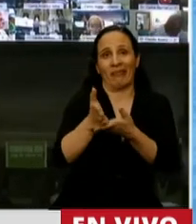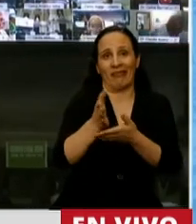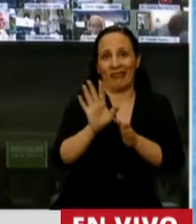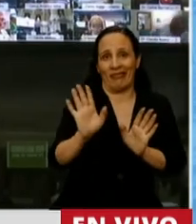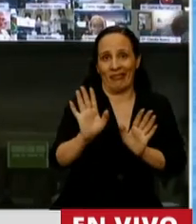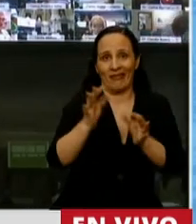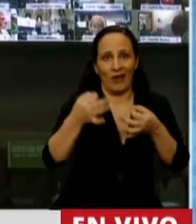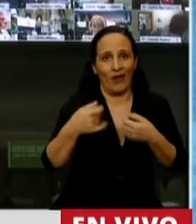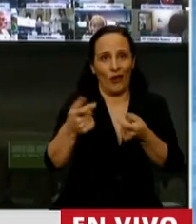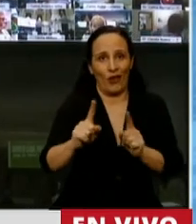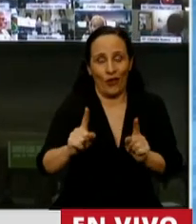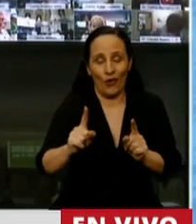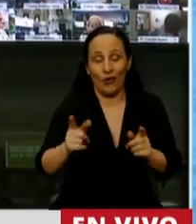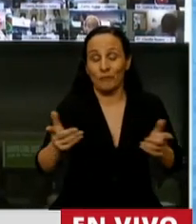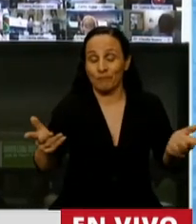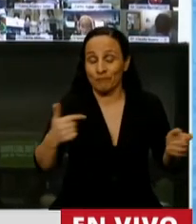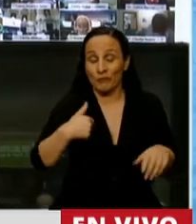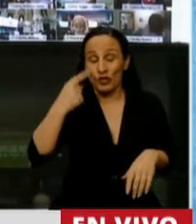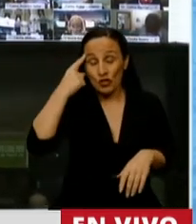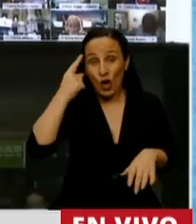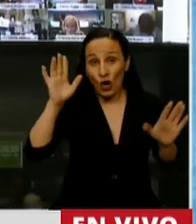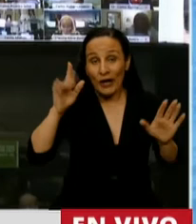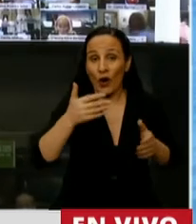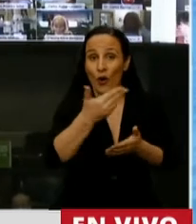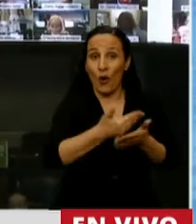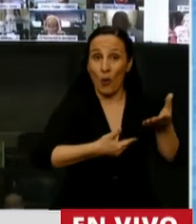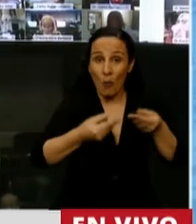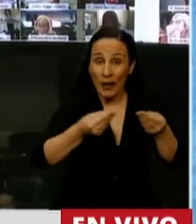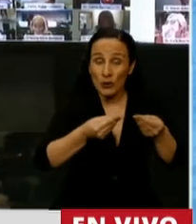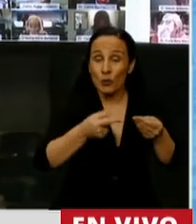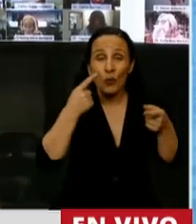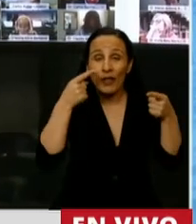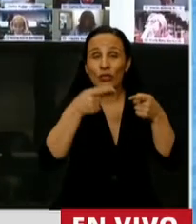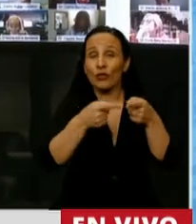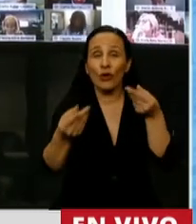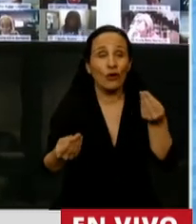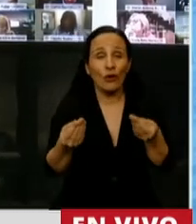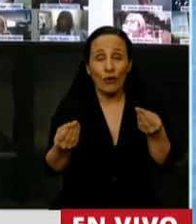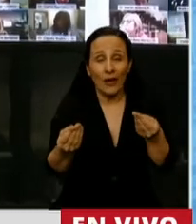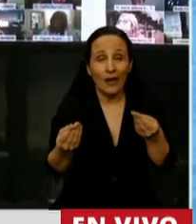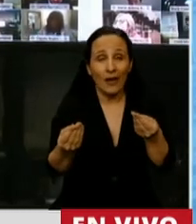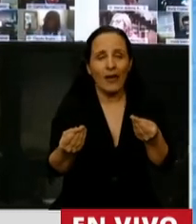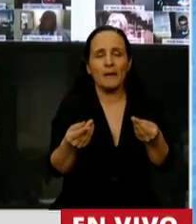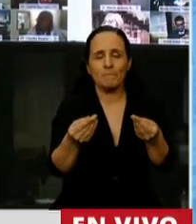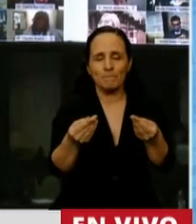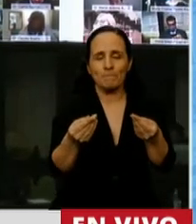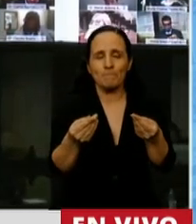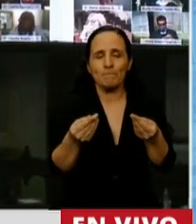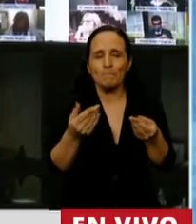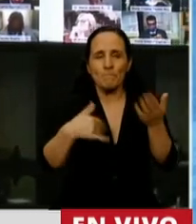Yo creo que este es un presupuesto que lo que busca es tratar de